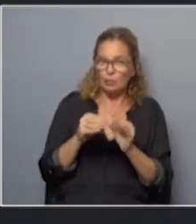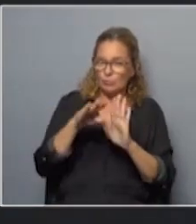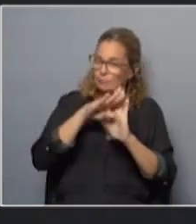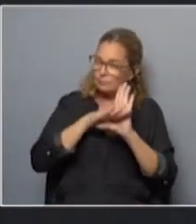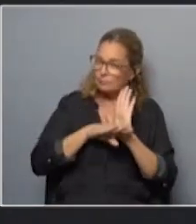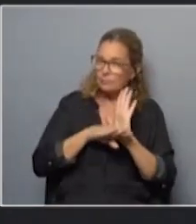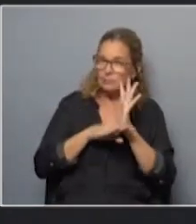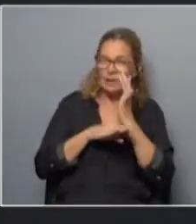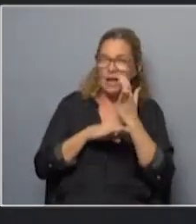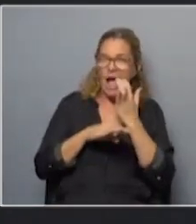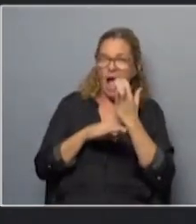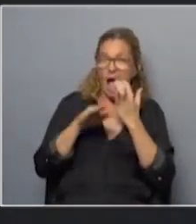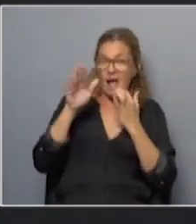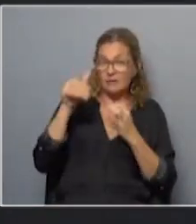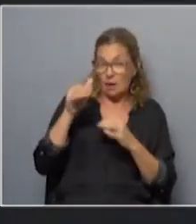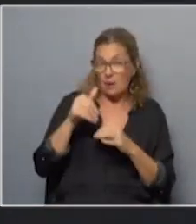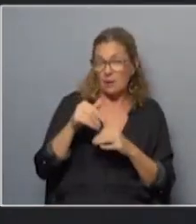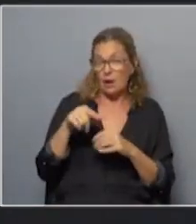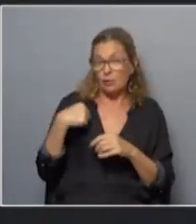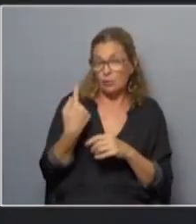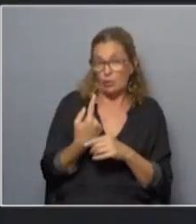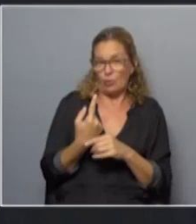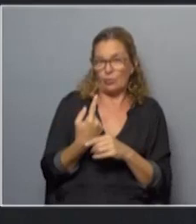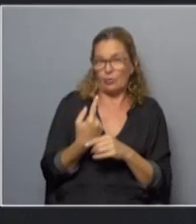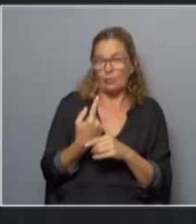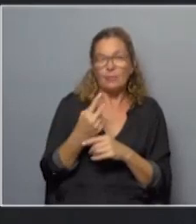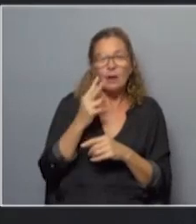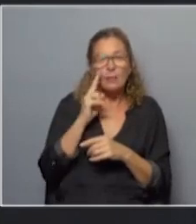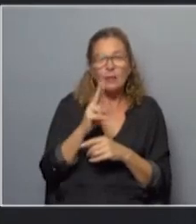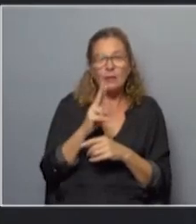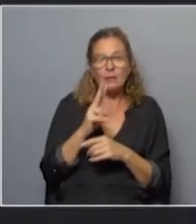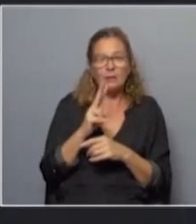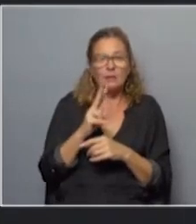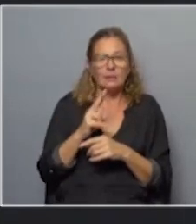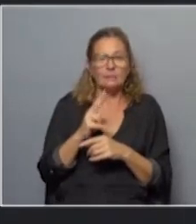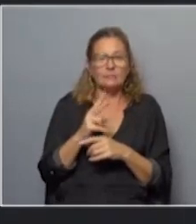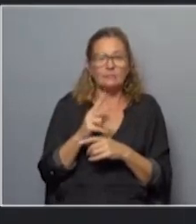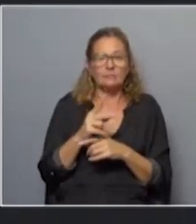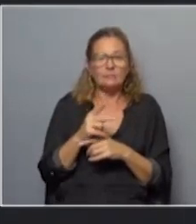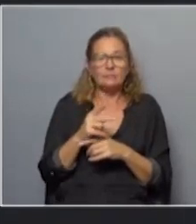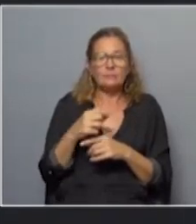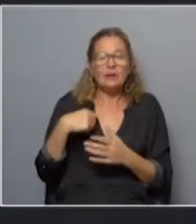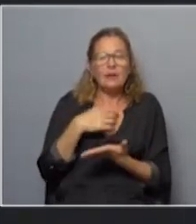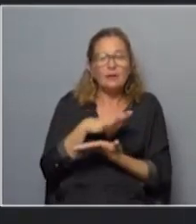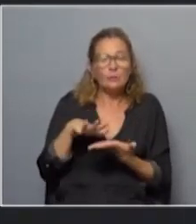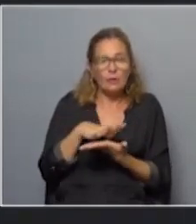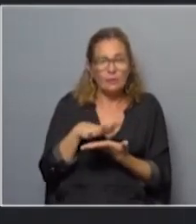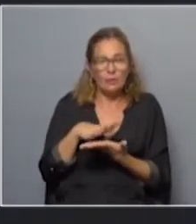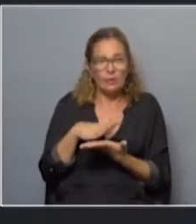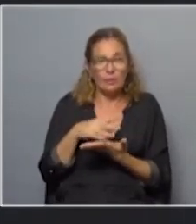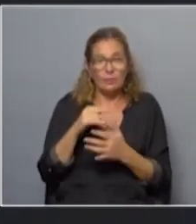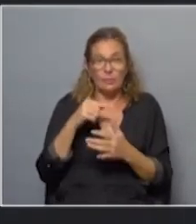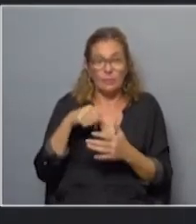y citarnos convocarnos a los efectos de ver cuáles eran todas las situaciones que veníamos